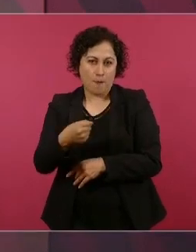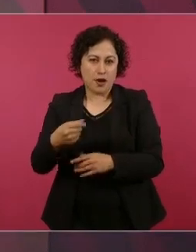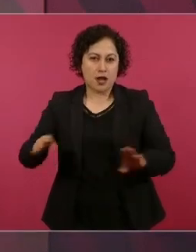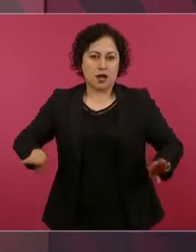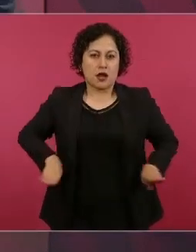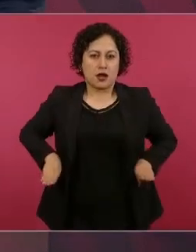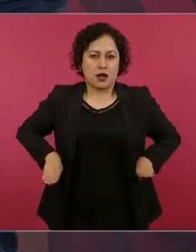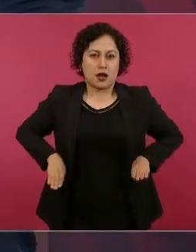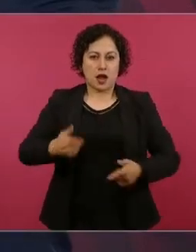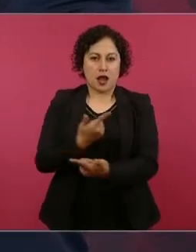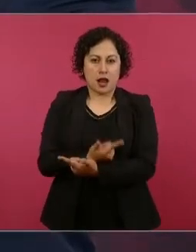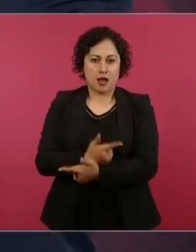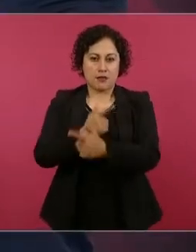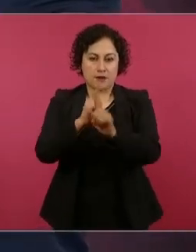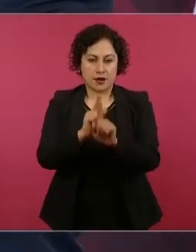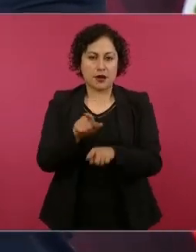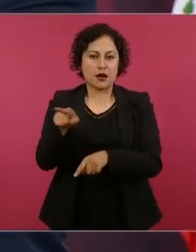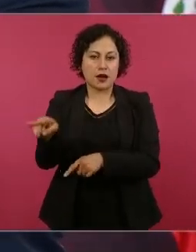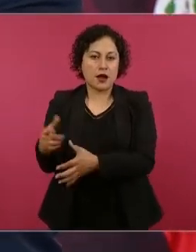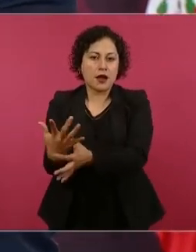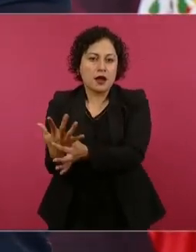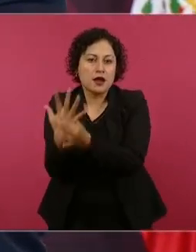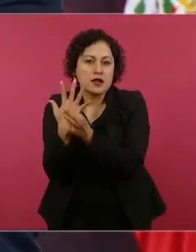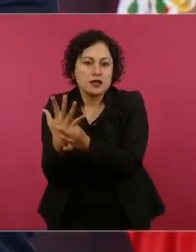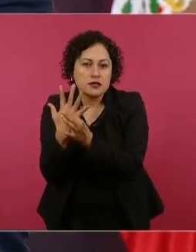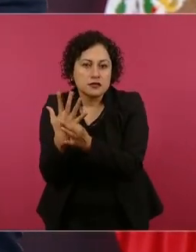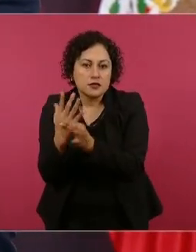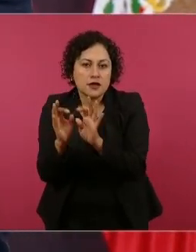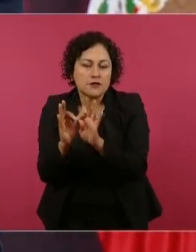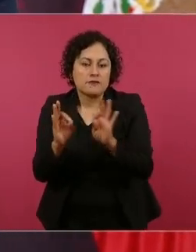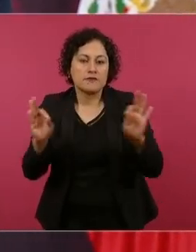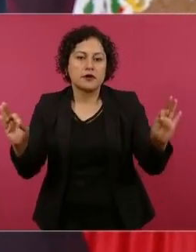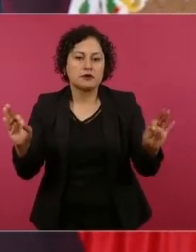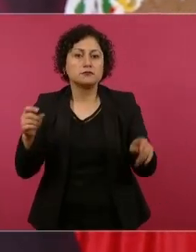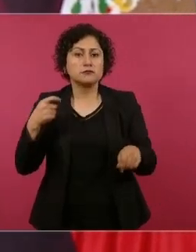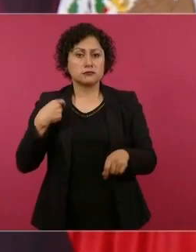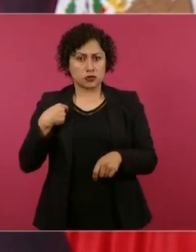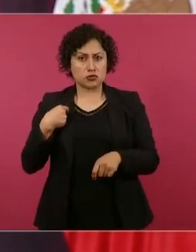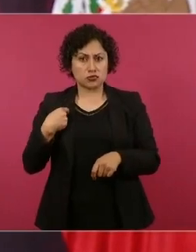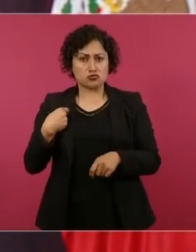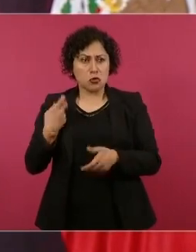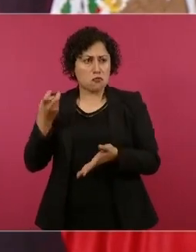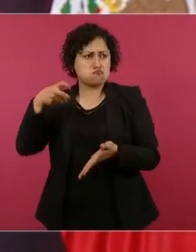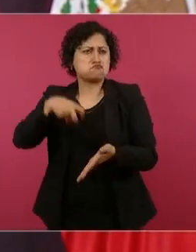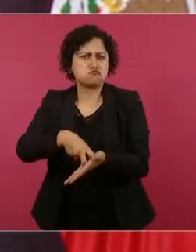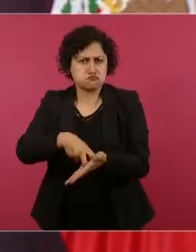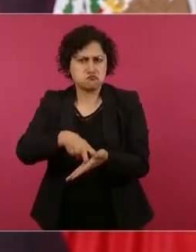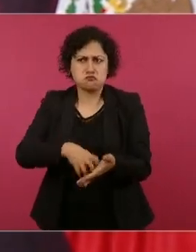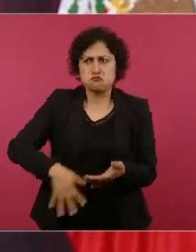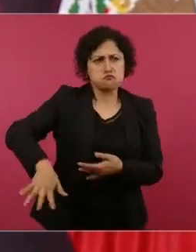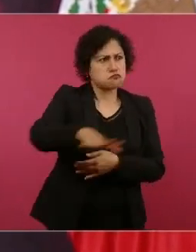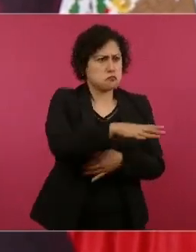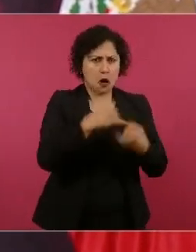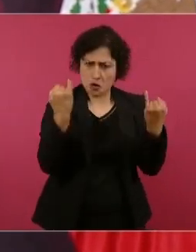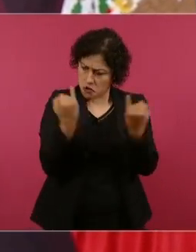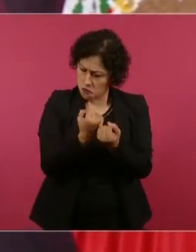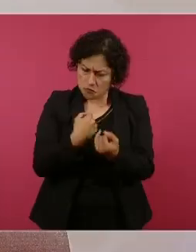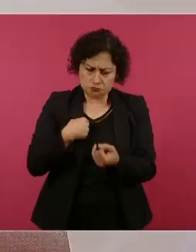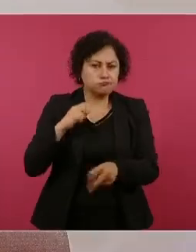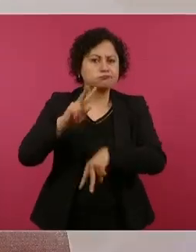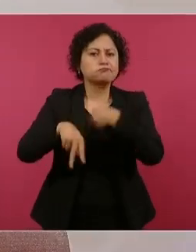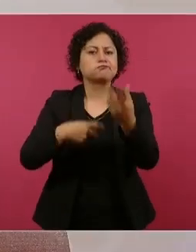Y si ustedes hacen una revisión de los documentos de los discursos del presidente Juárez